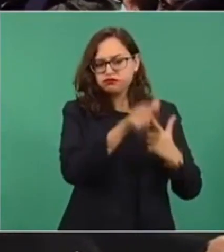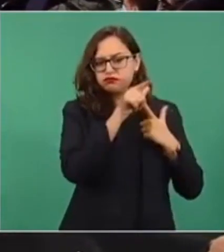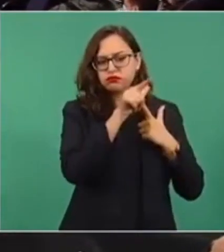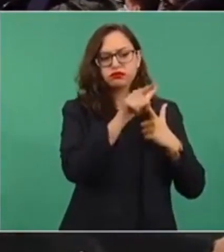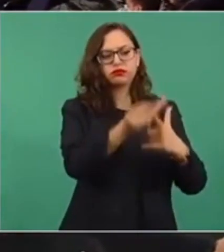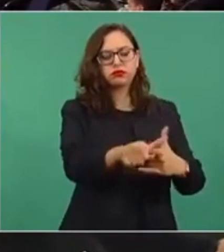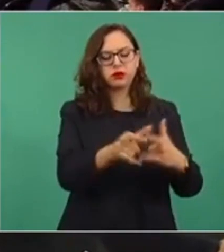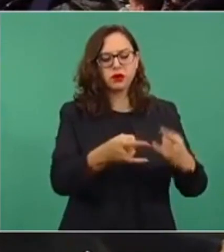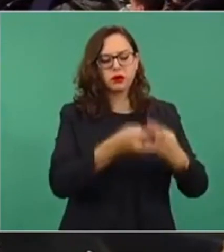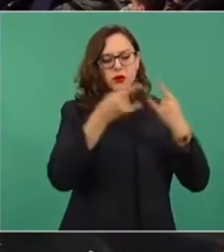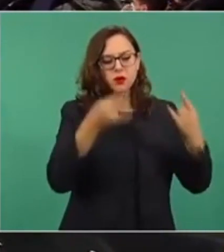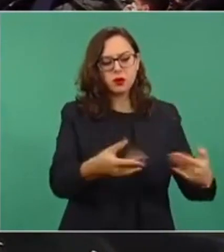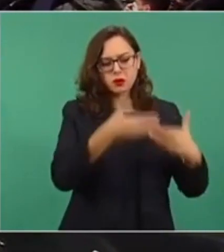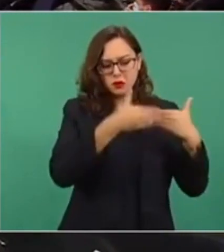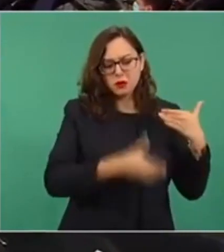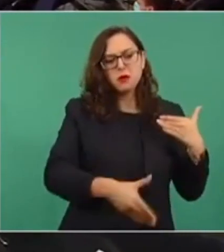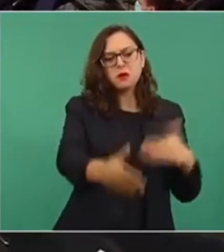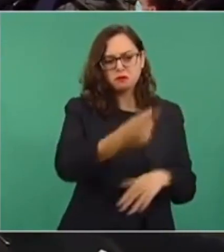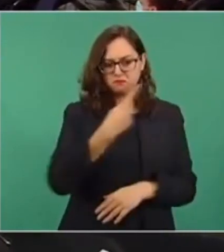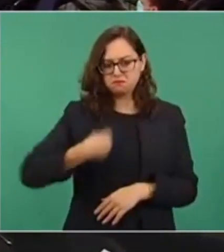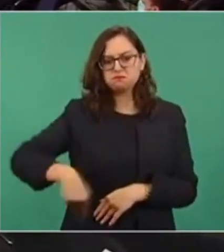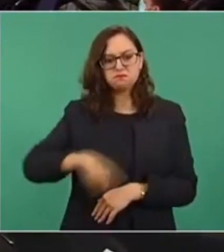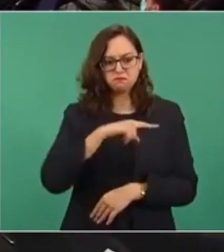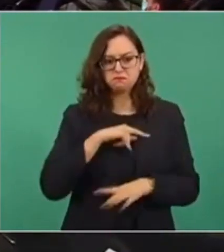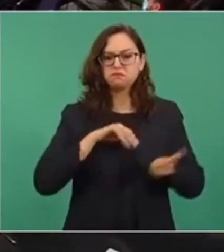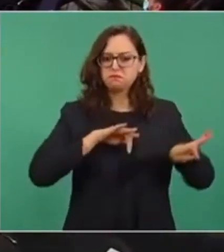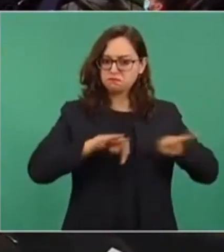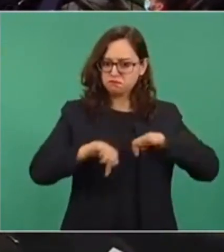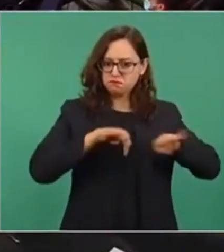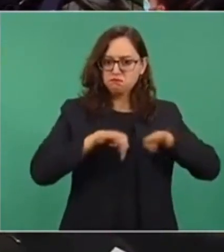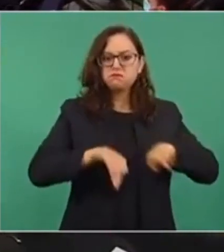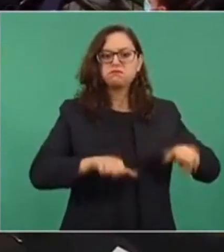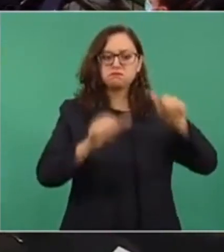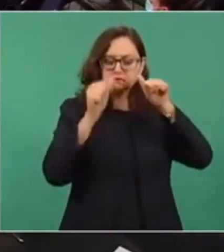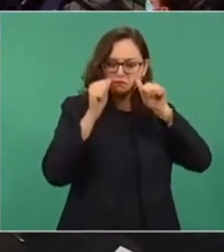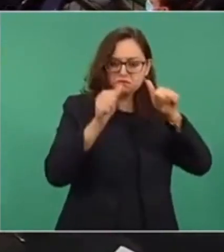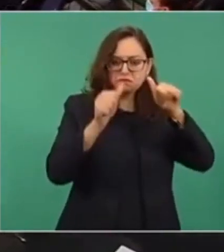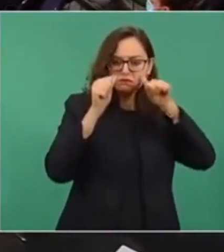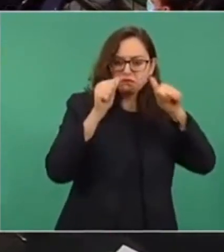Fray Gabriel, como lo ha solicitado,